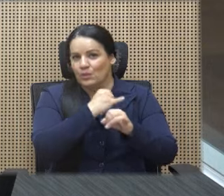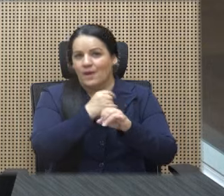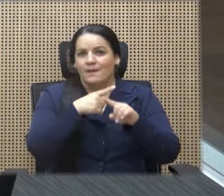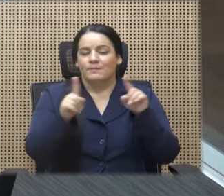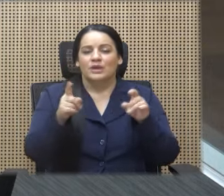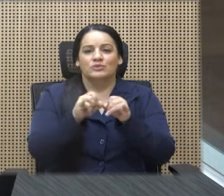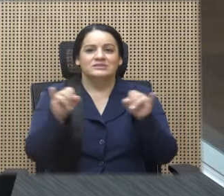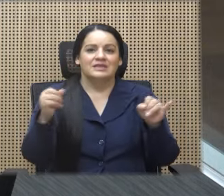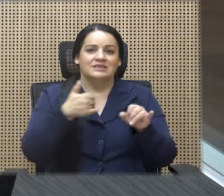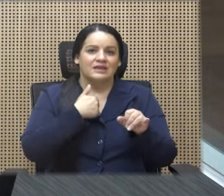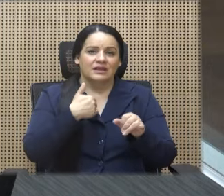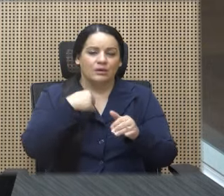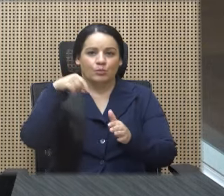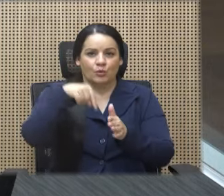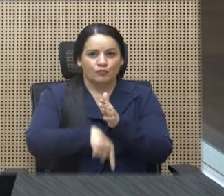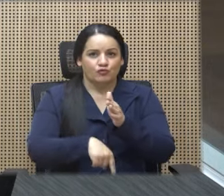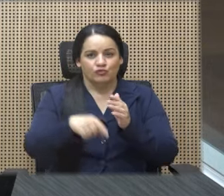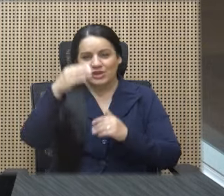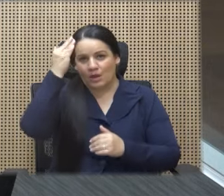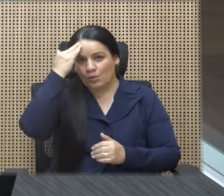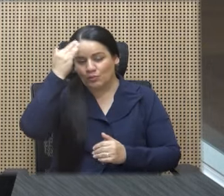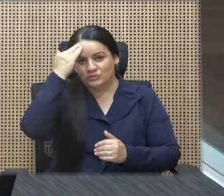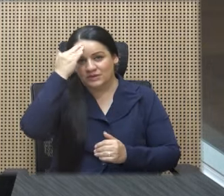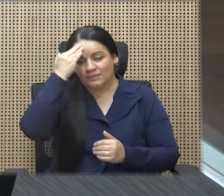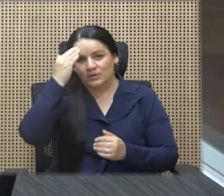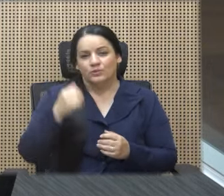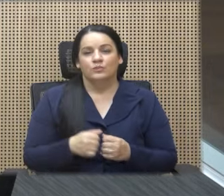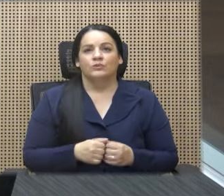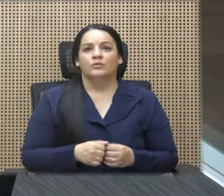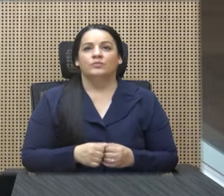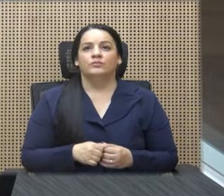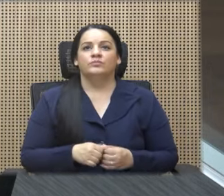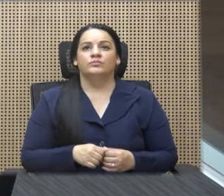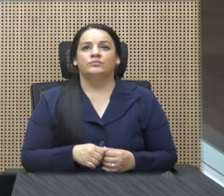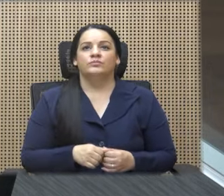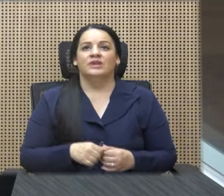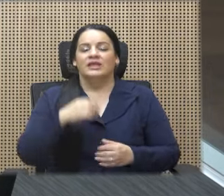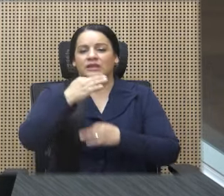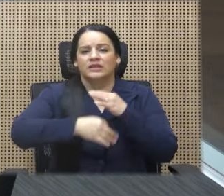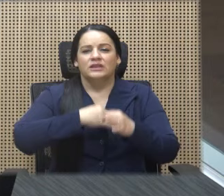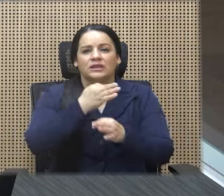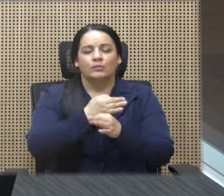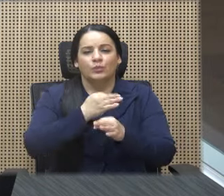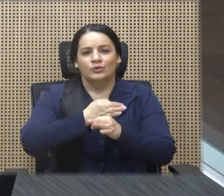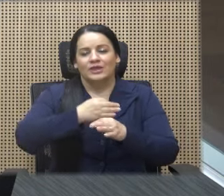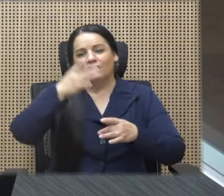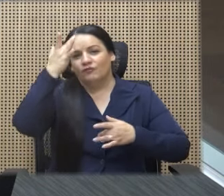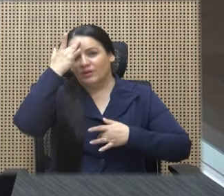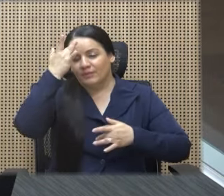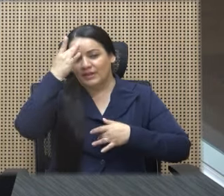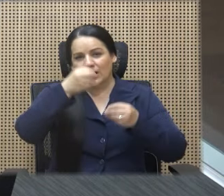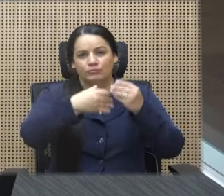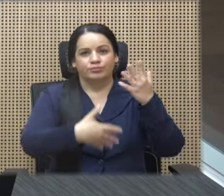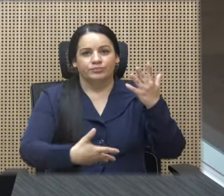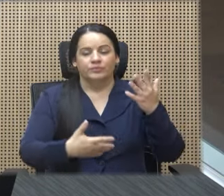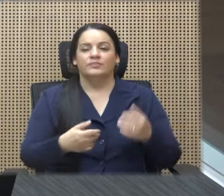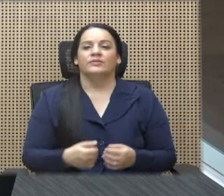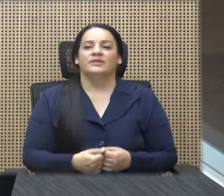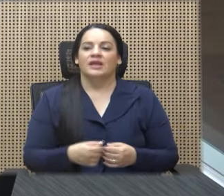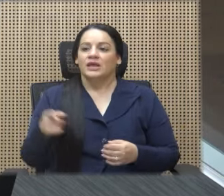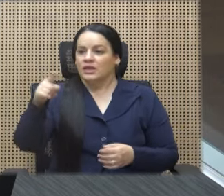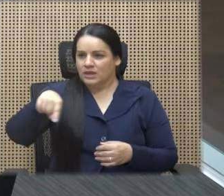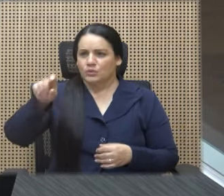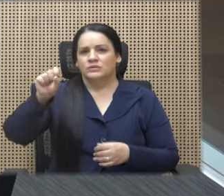más profunda de tipo de enfermedad entre otras cosas y de ahí que ellos sí